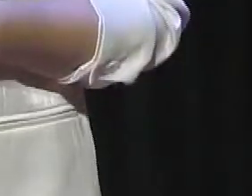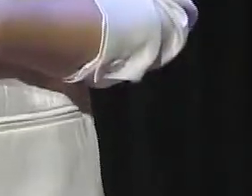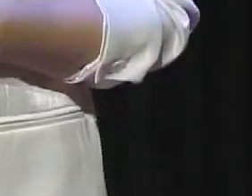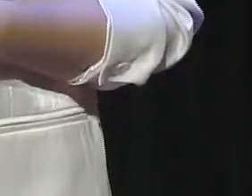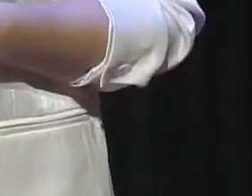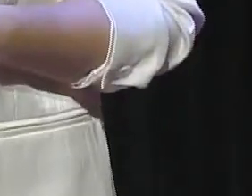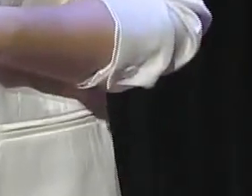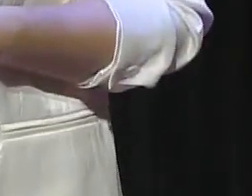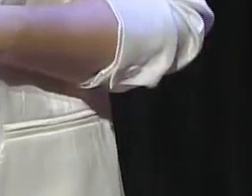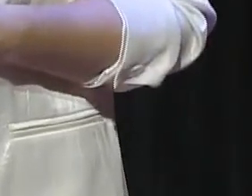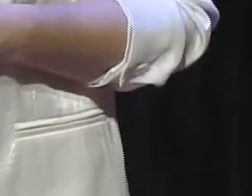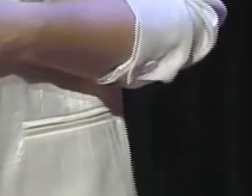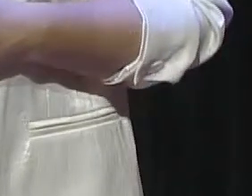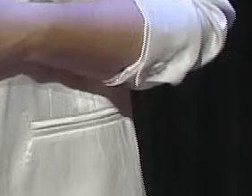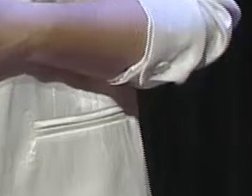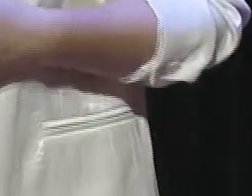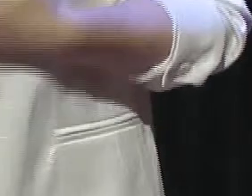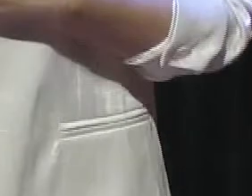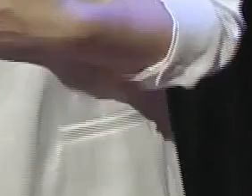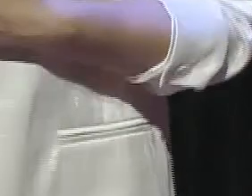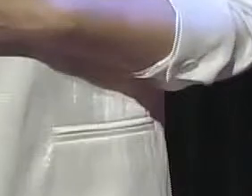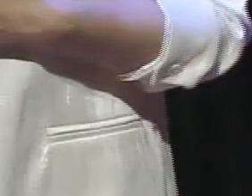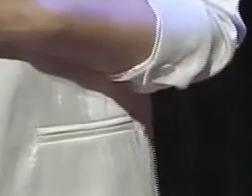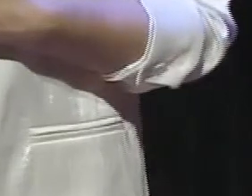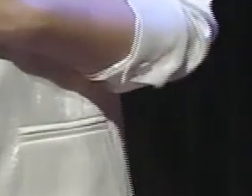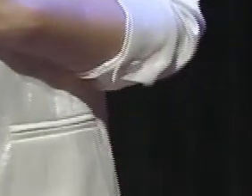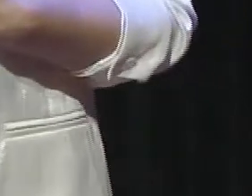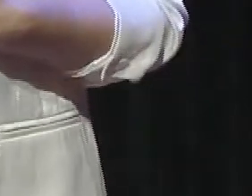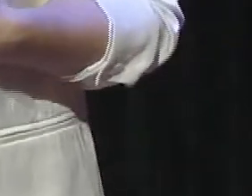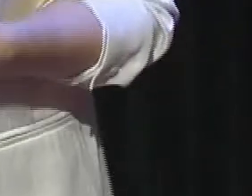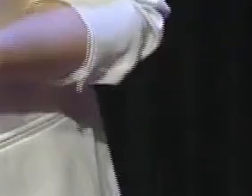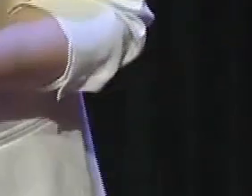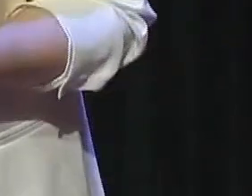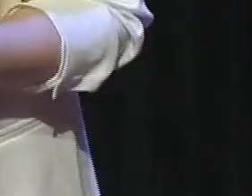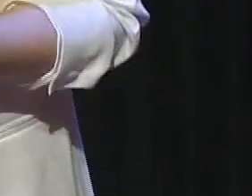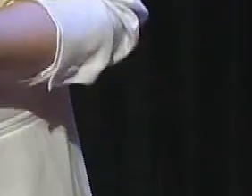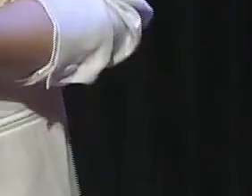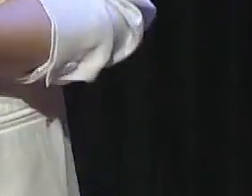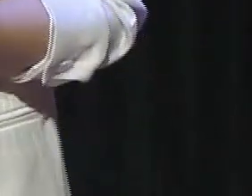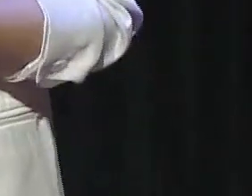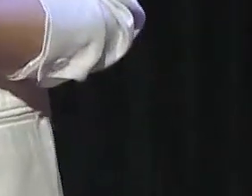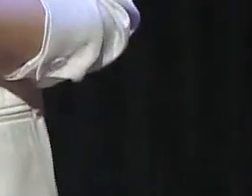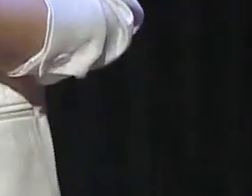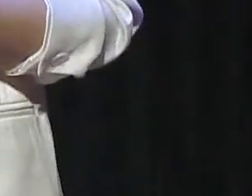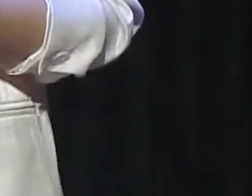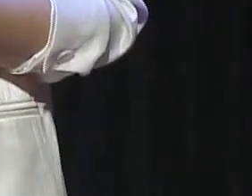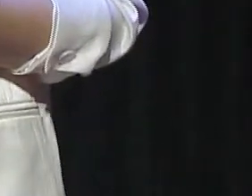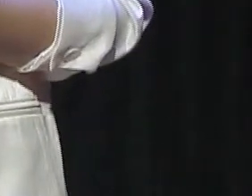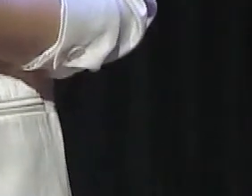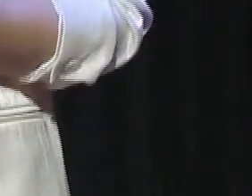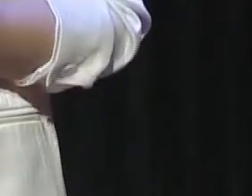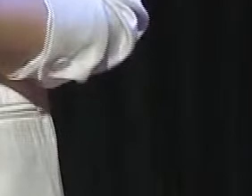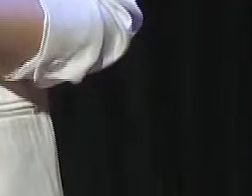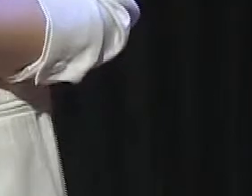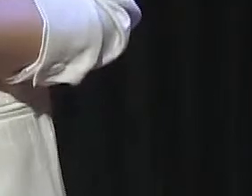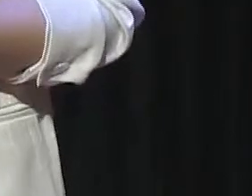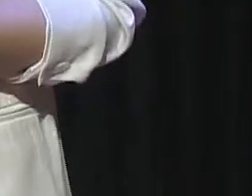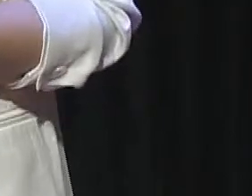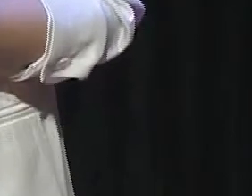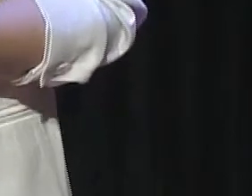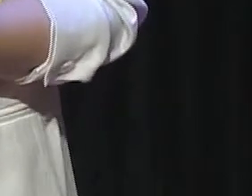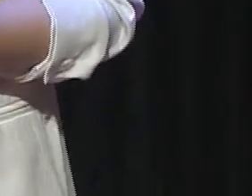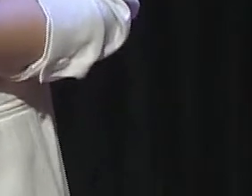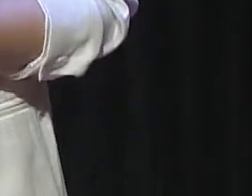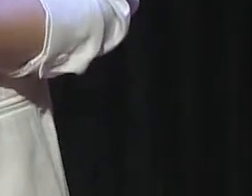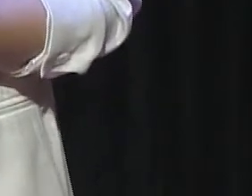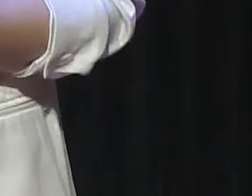¡Muy buenas noches! Bienvenidos, ¿cómo les va? Un placer encontrarnos en este momento tan importante para la sociedad mendocina. Por primera vez